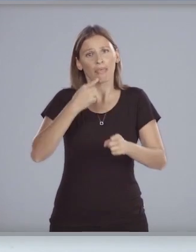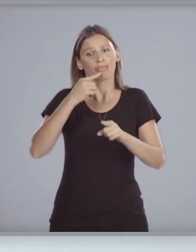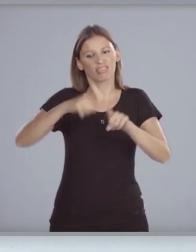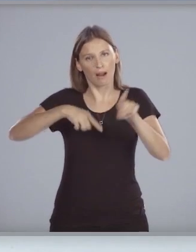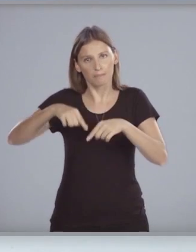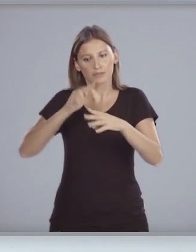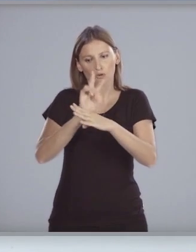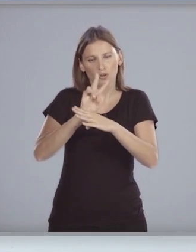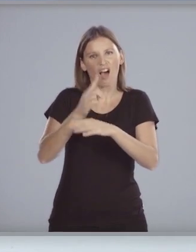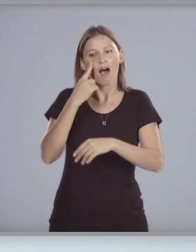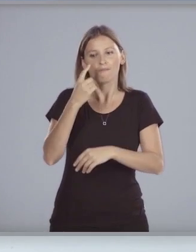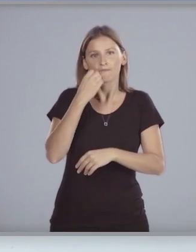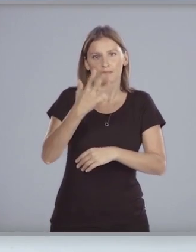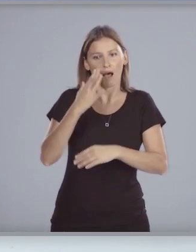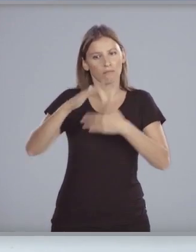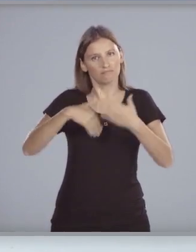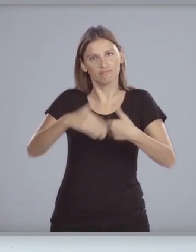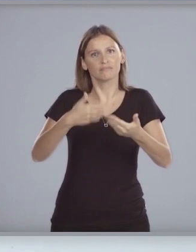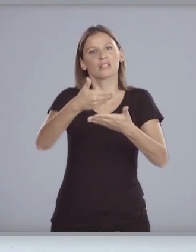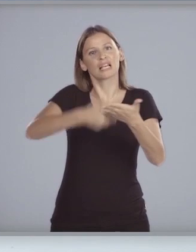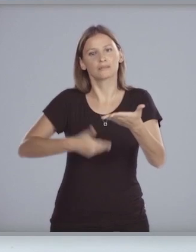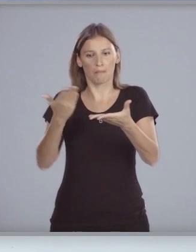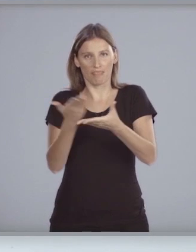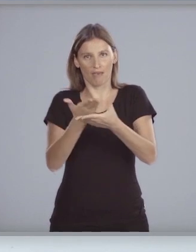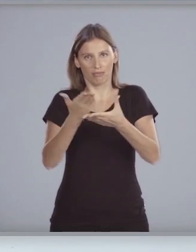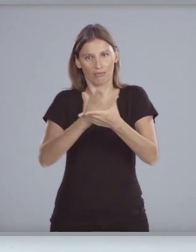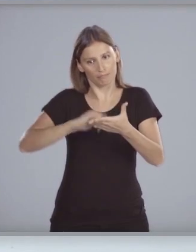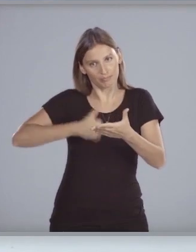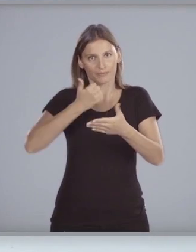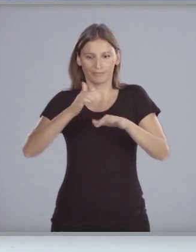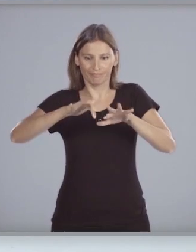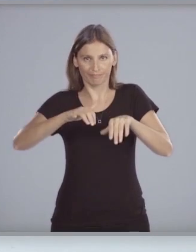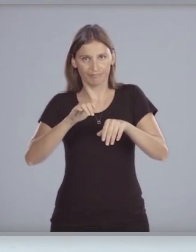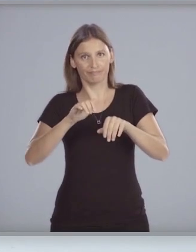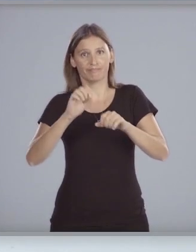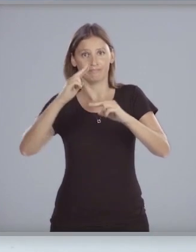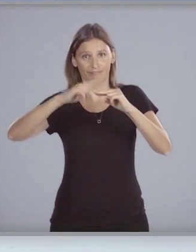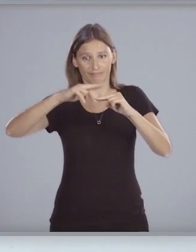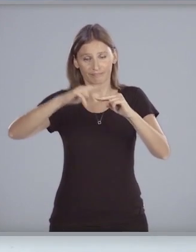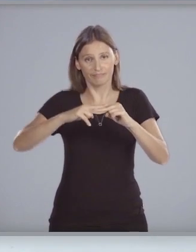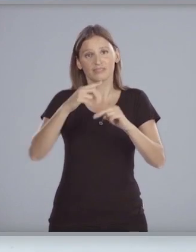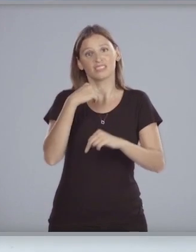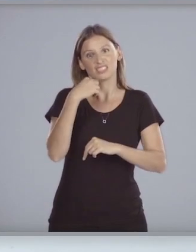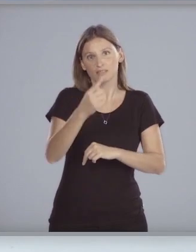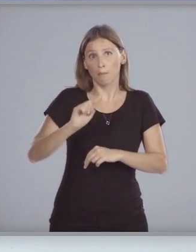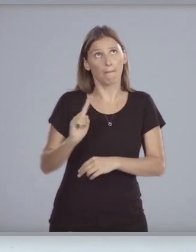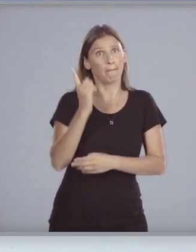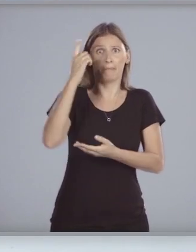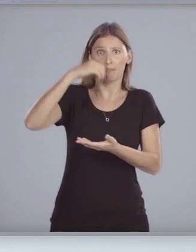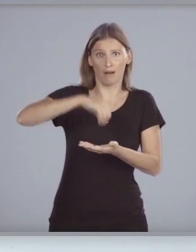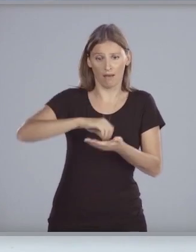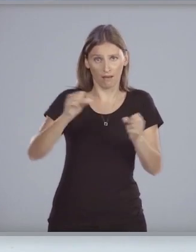seguimiento de los trámites y expedientes a través de este mecanismo contribuirá de forma